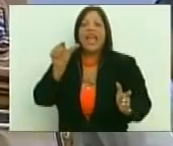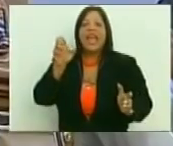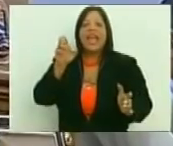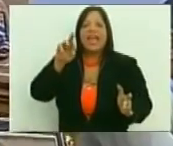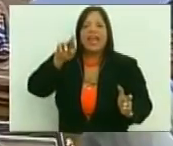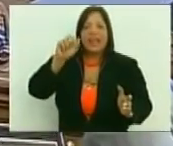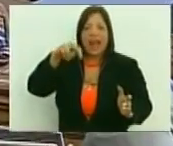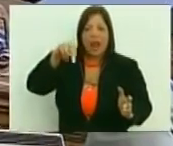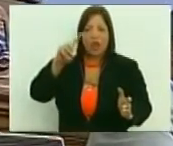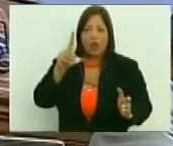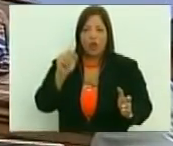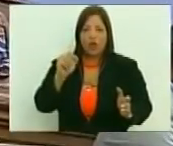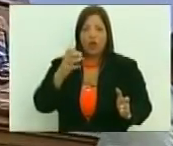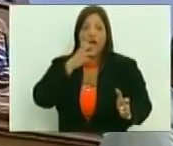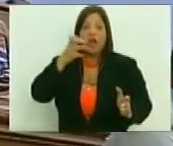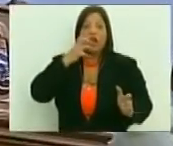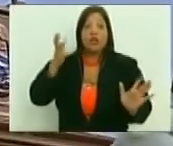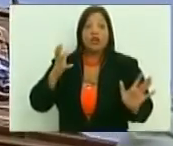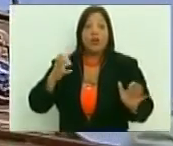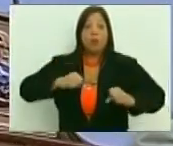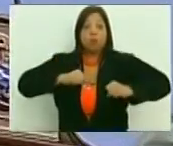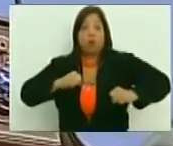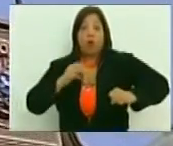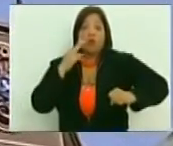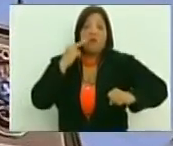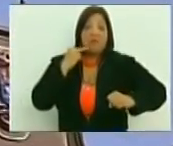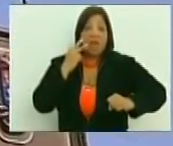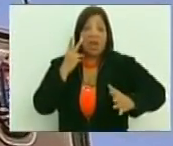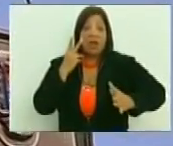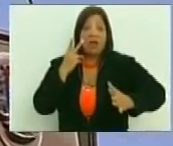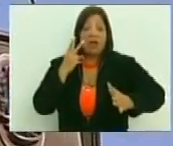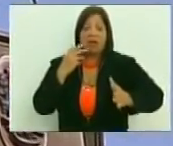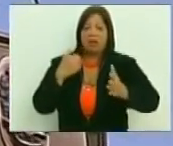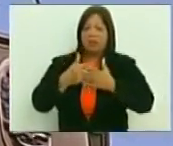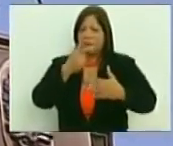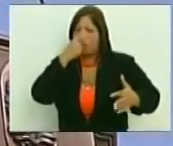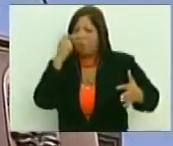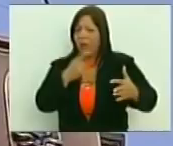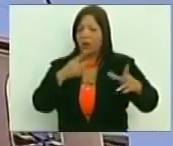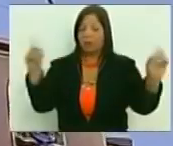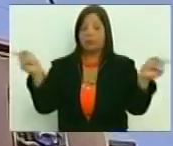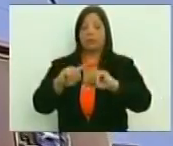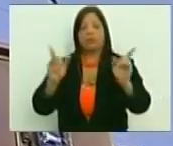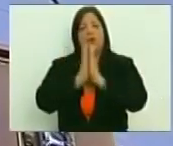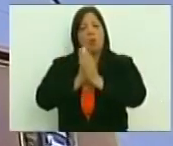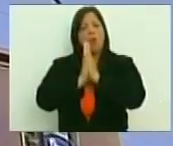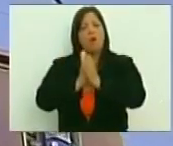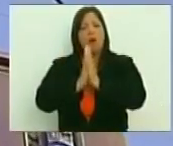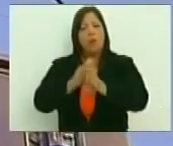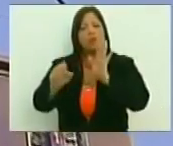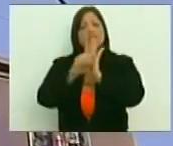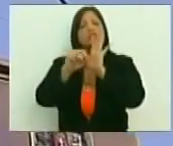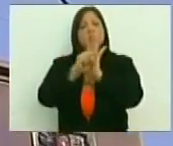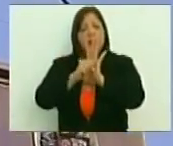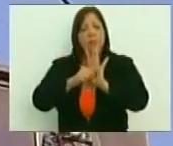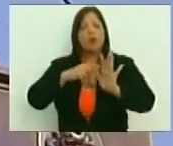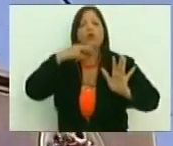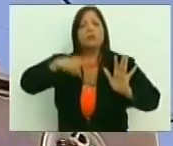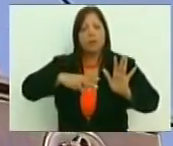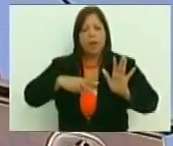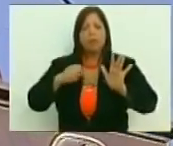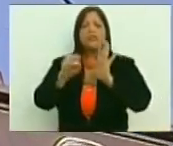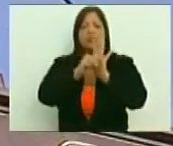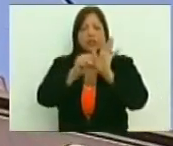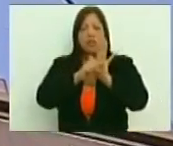Claro, pero como es negrito, y es gordito, y es feo, entonces no, no tiene que ser nuestro símbolo. Ese tiene que ser nuestro